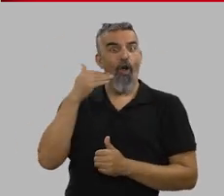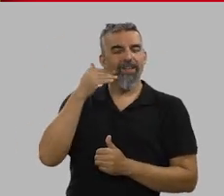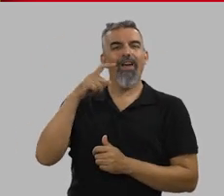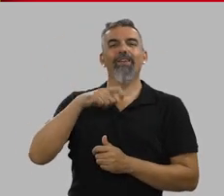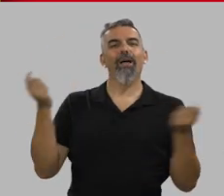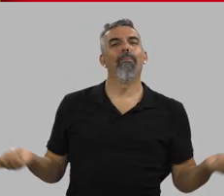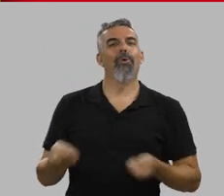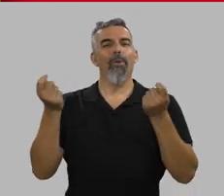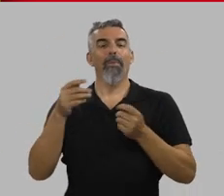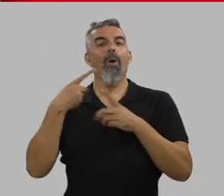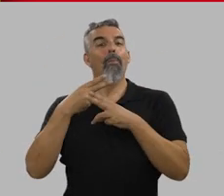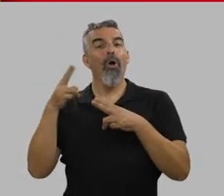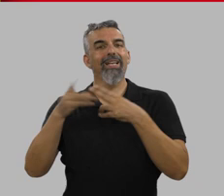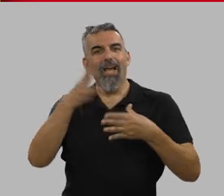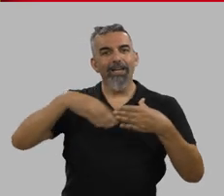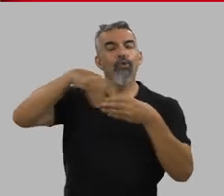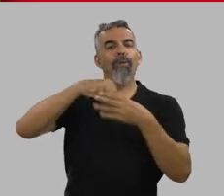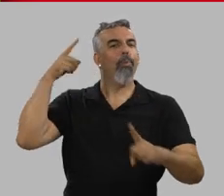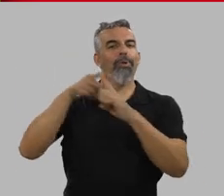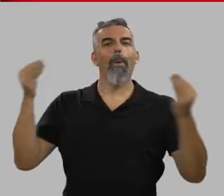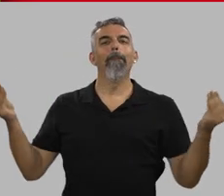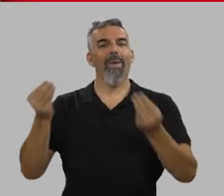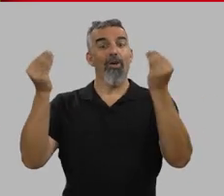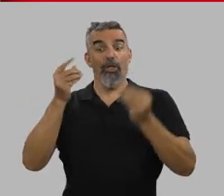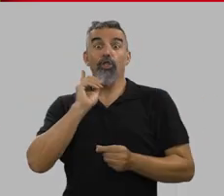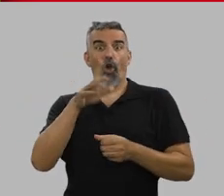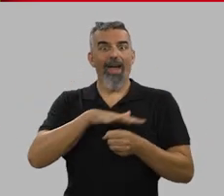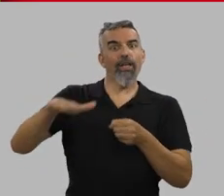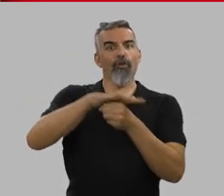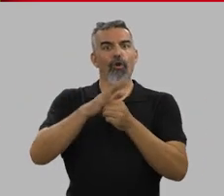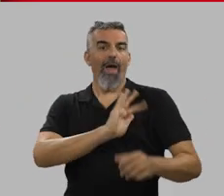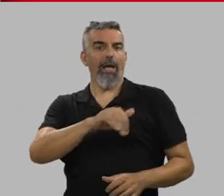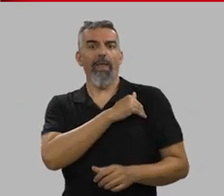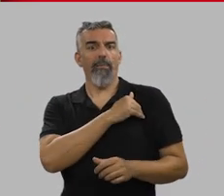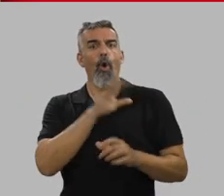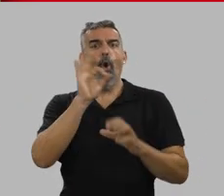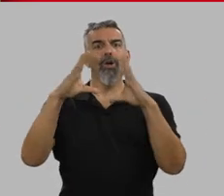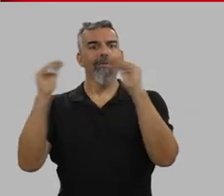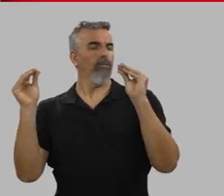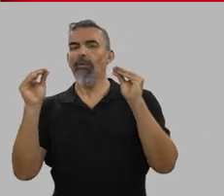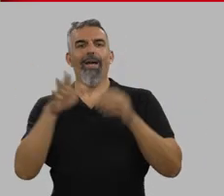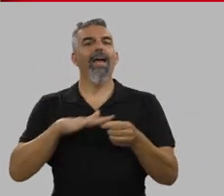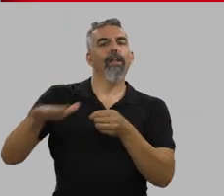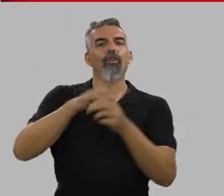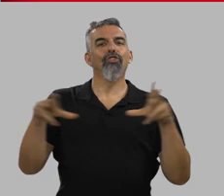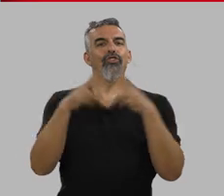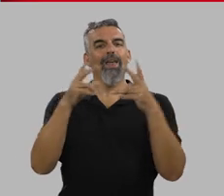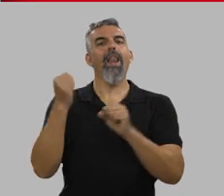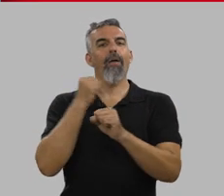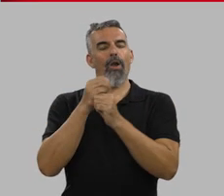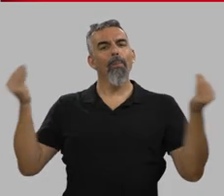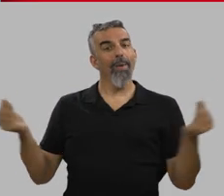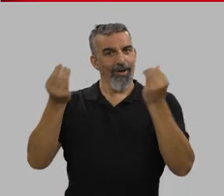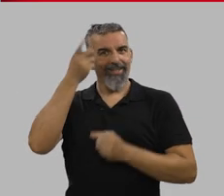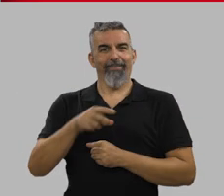intelectual. Creemos que hoy día se necesitan promover políticas inclusivas para mejorar no solo el entorno académico o universitario,